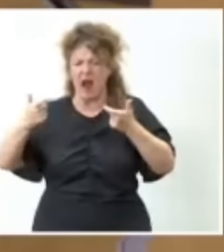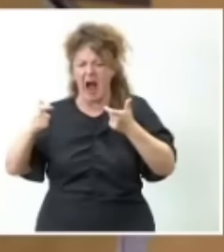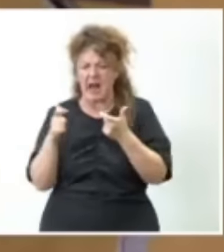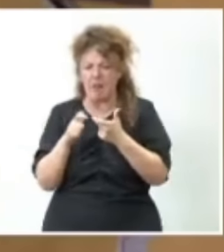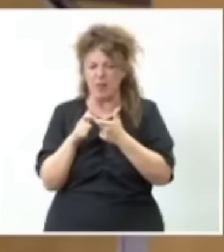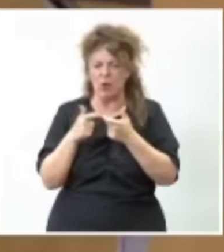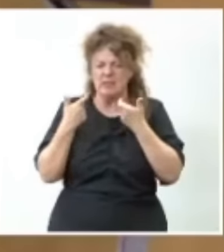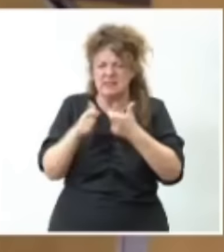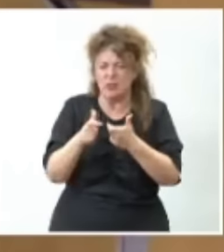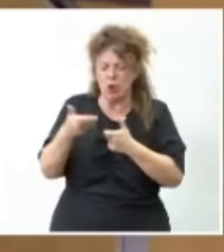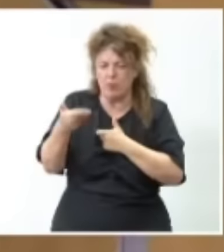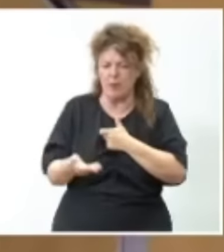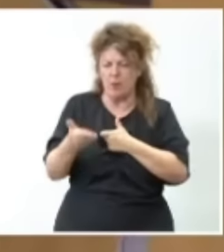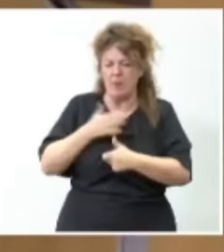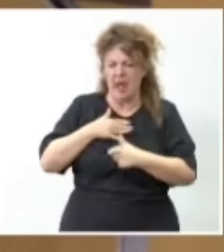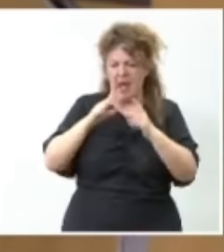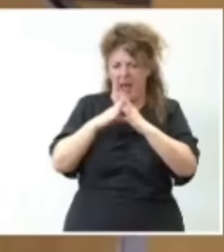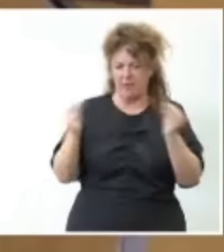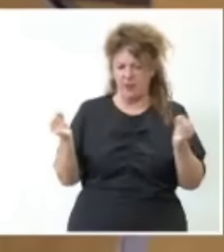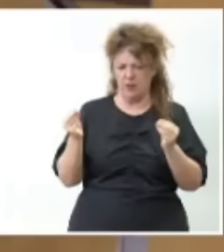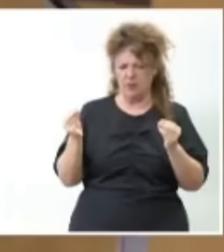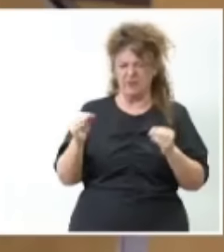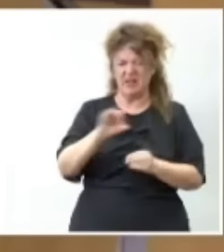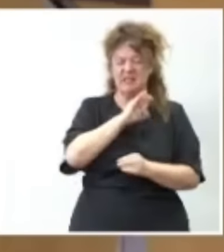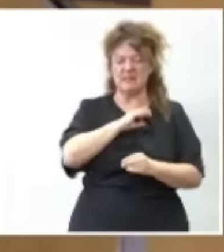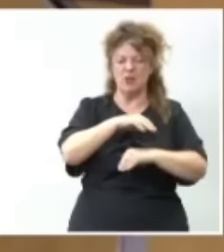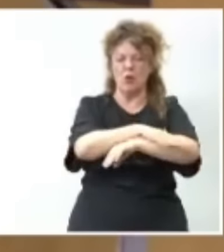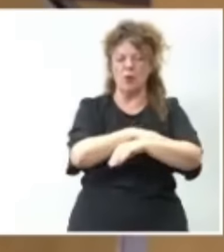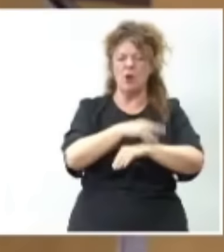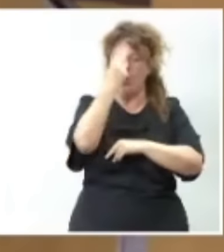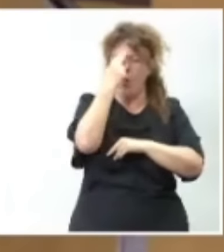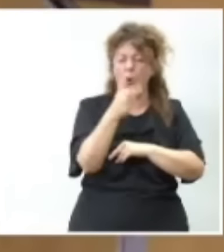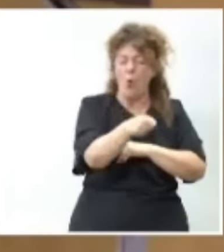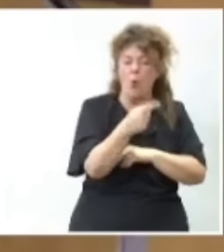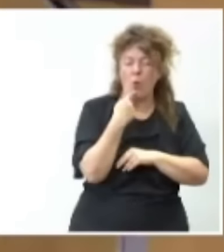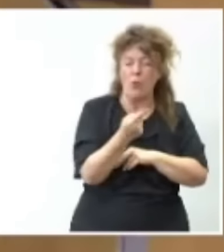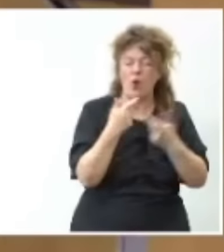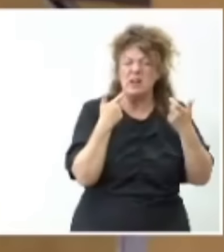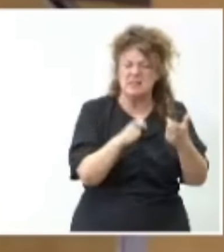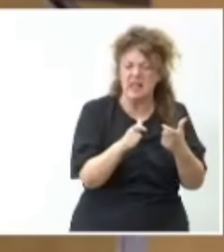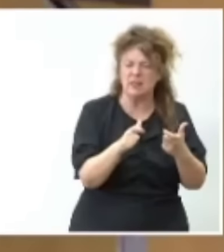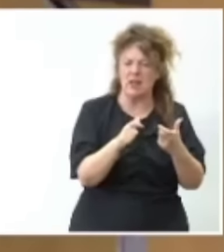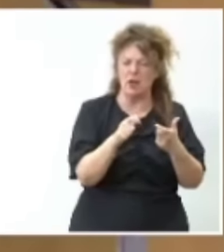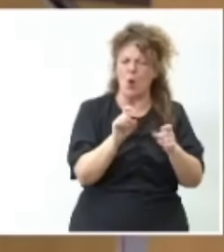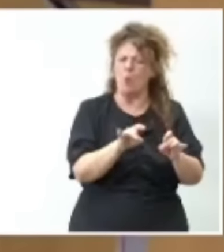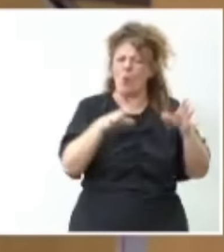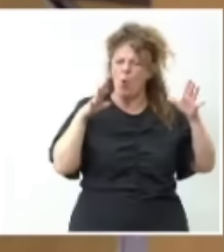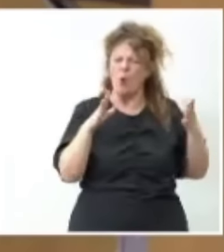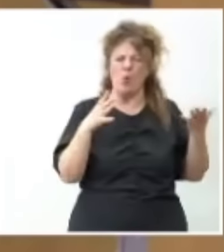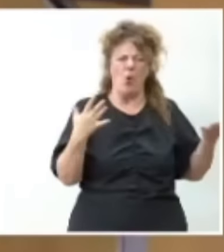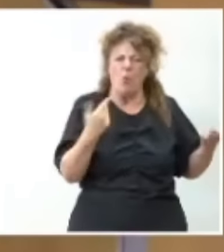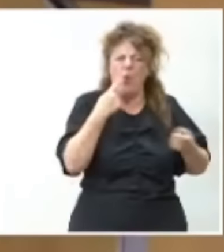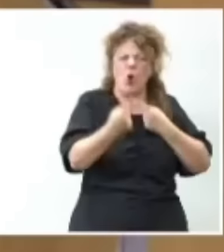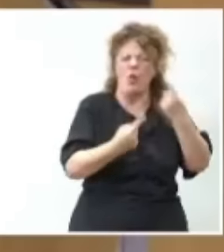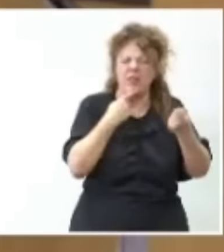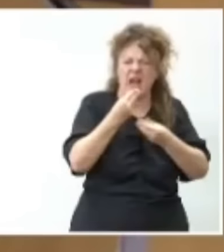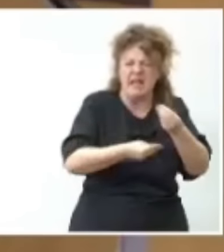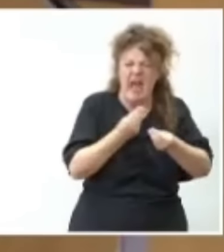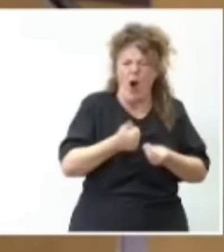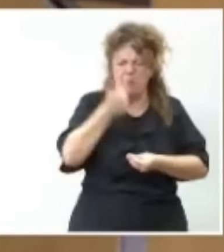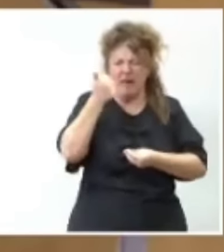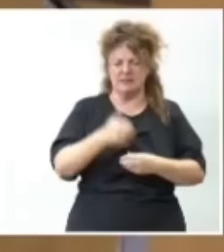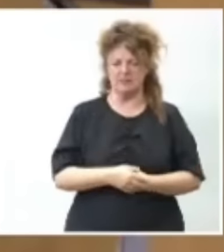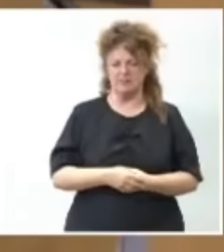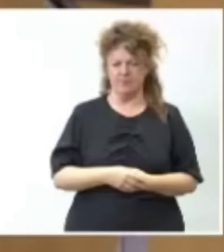primordial para la economía de Andalucía. Señor ministro, usted mismo dice que es un sector muy vulnerable, pues no diga tanto y haga un poquito